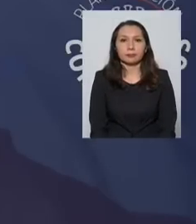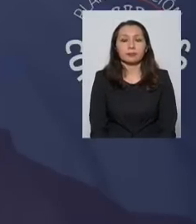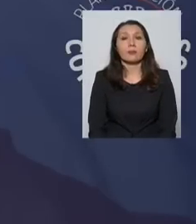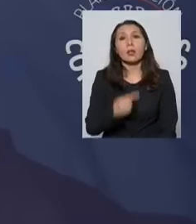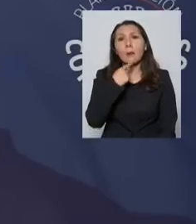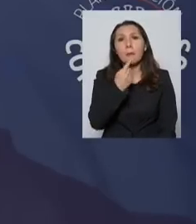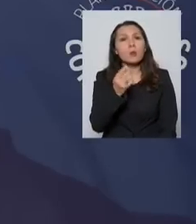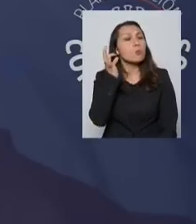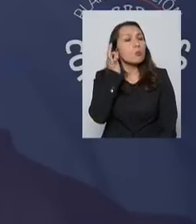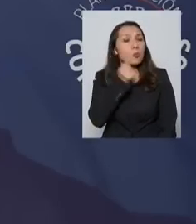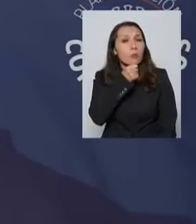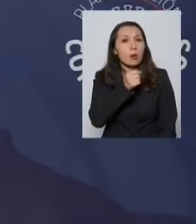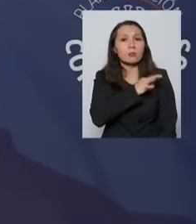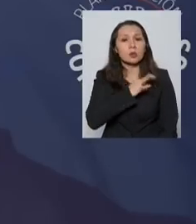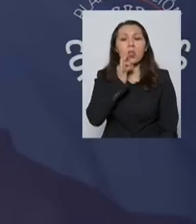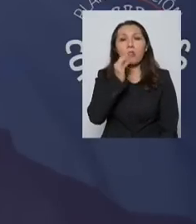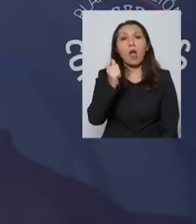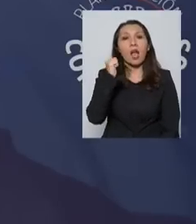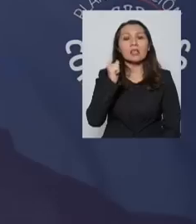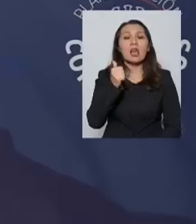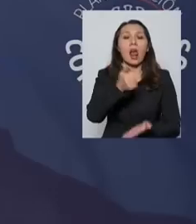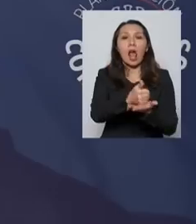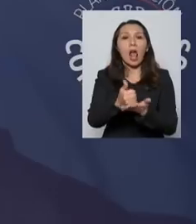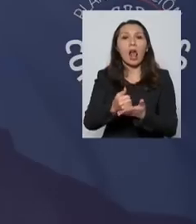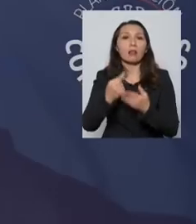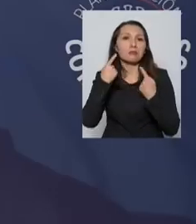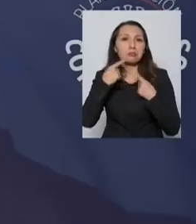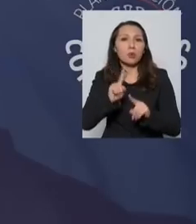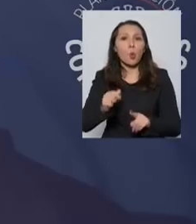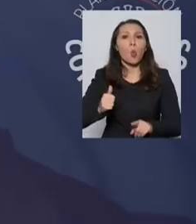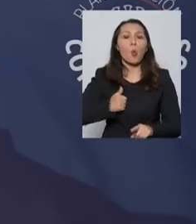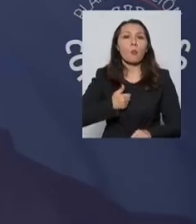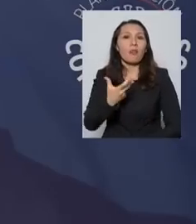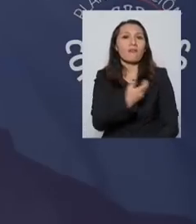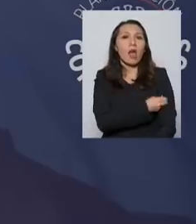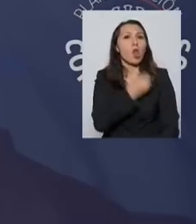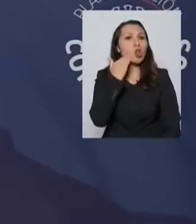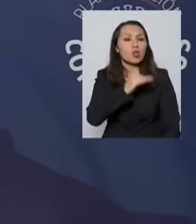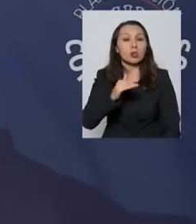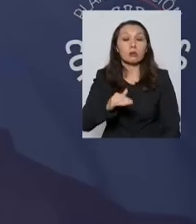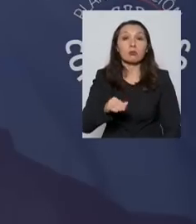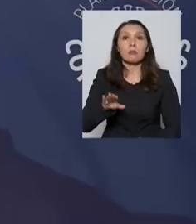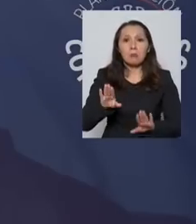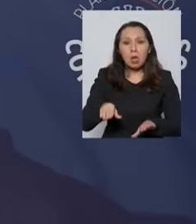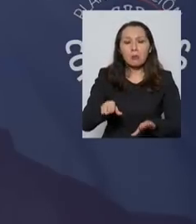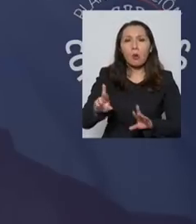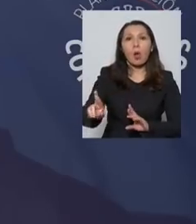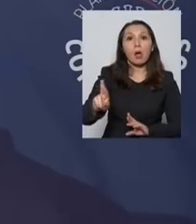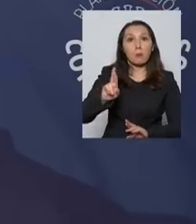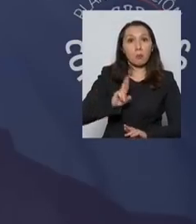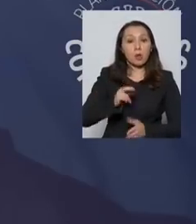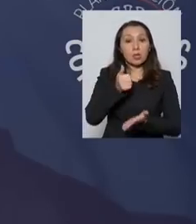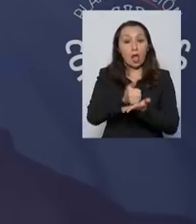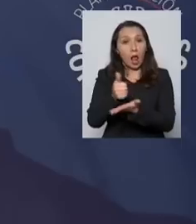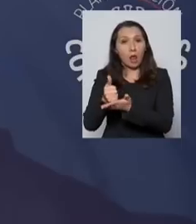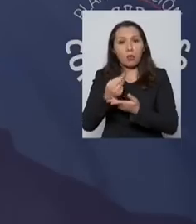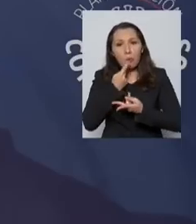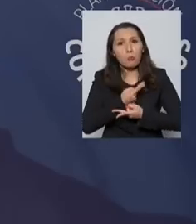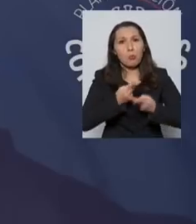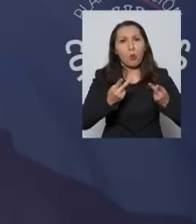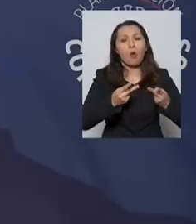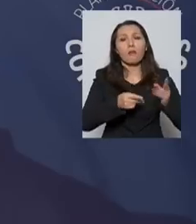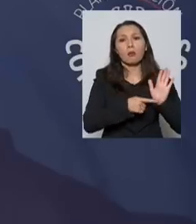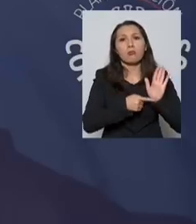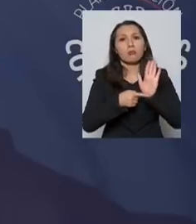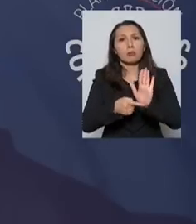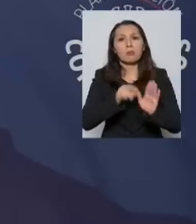Ministro, usted ayer dijo también que los alcaldes incumplieron el compromiso de vacunar a los niños. Ellos mismos han publicado las circulares que